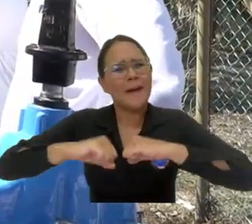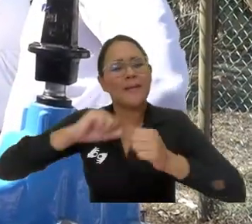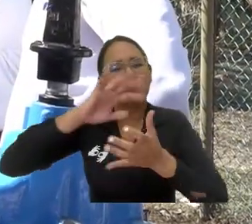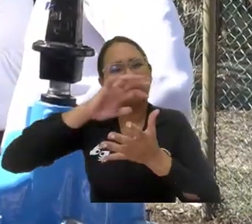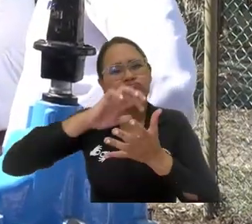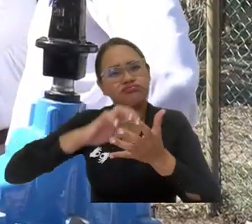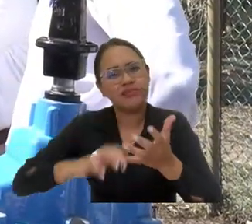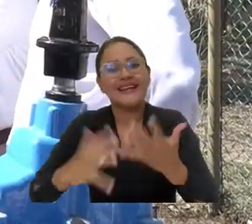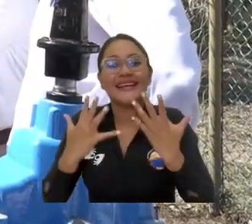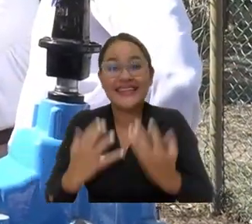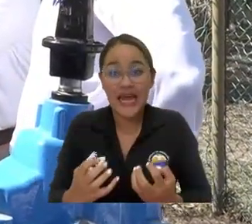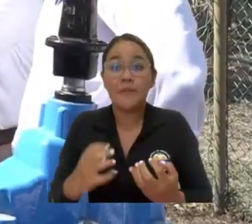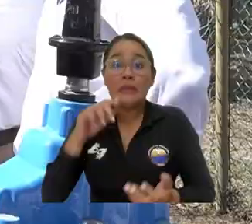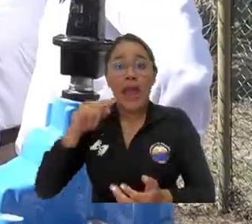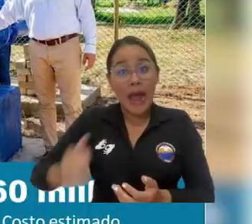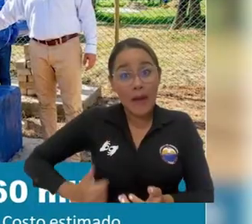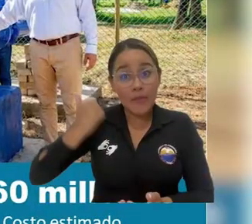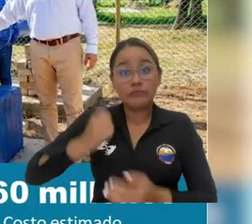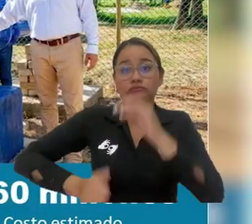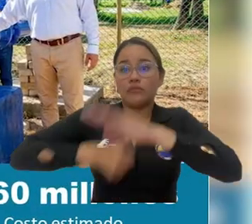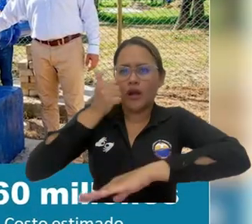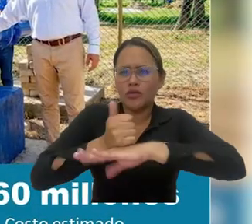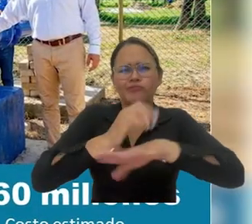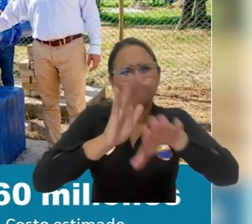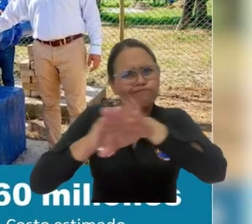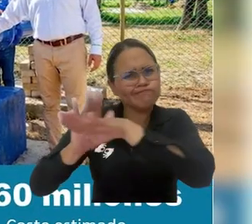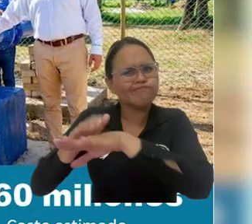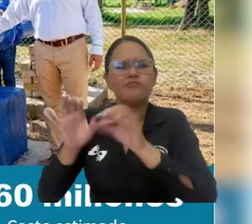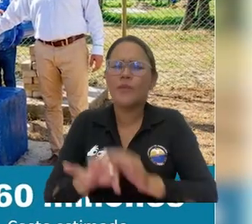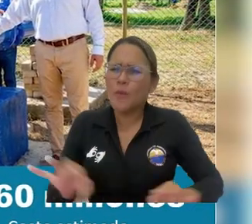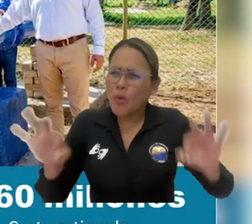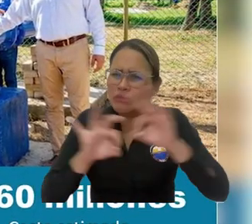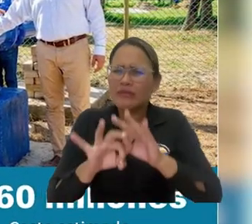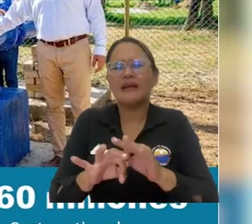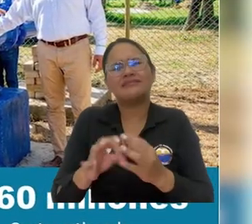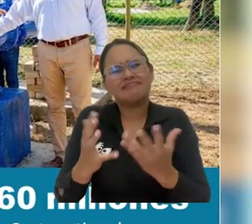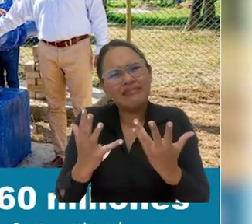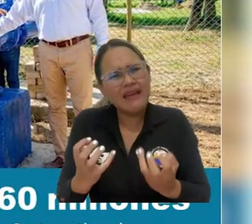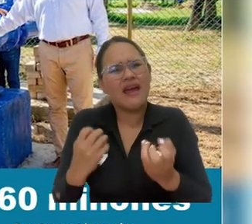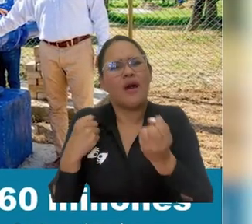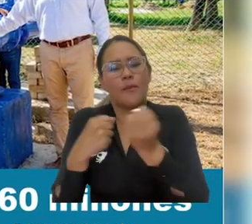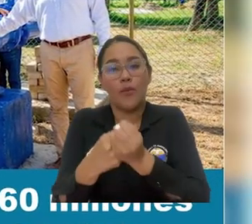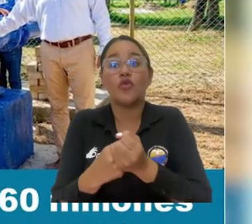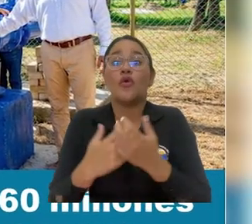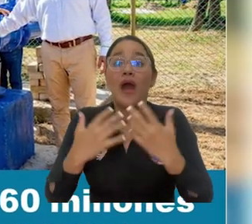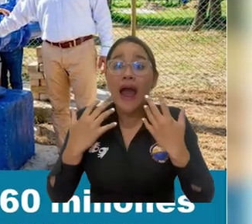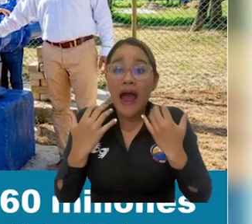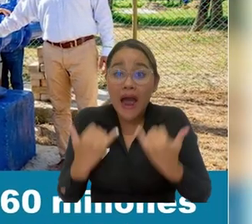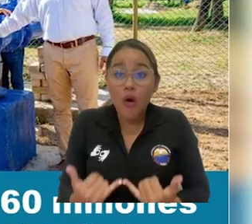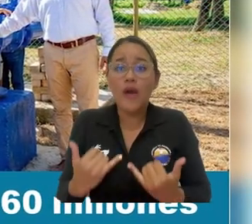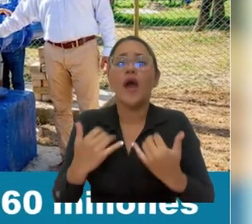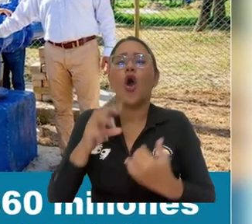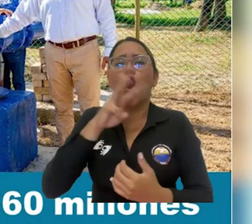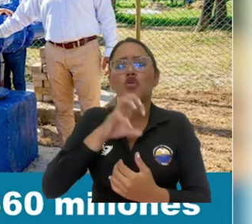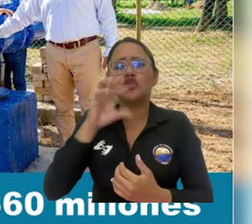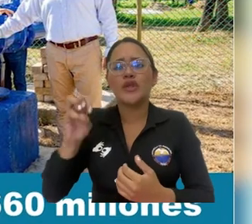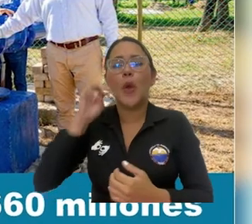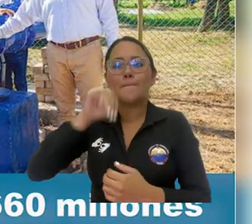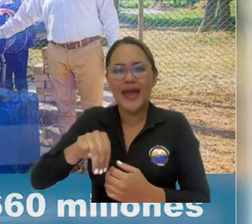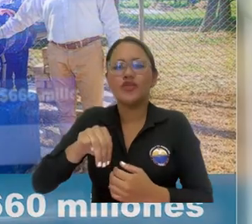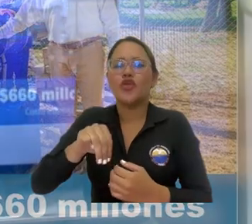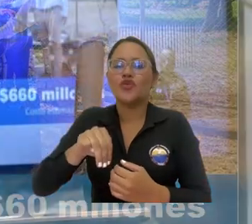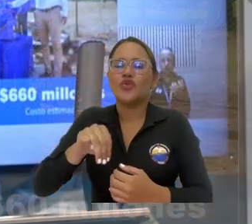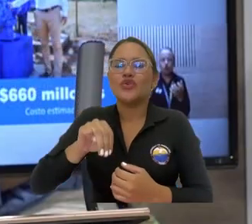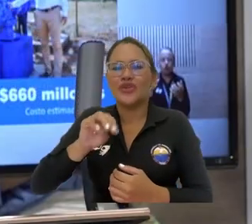aprovechó para hacer un llamado al respecto. Nosotros con Lesmar estamos entregándole a los barrios vecinos 800 metros cúbicos al día.